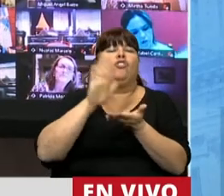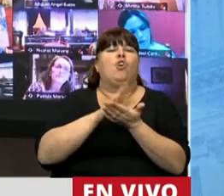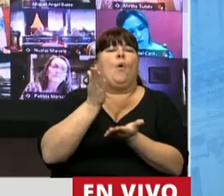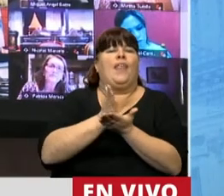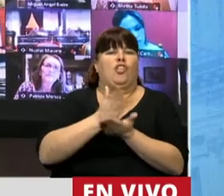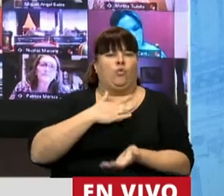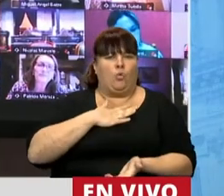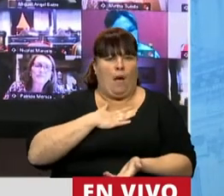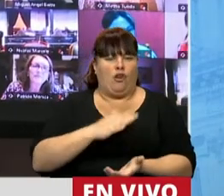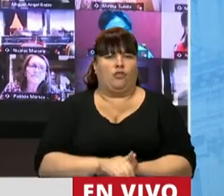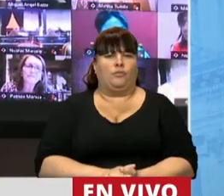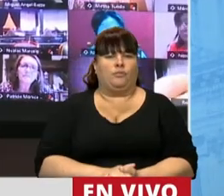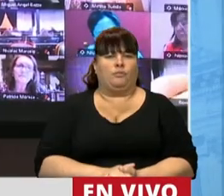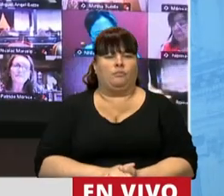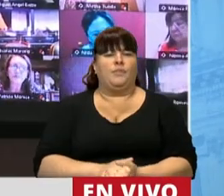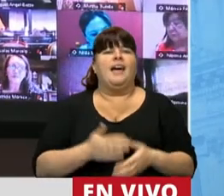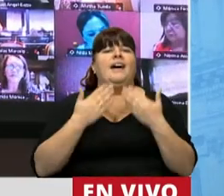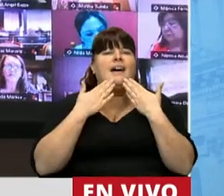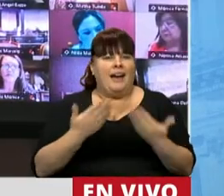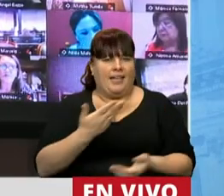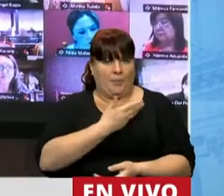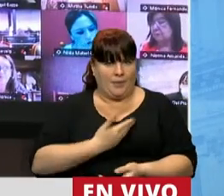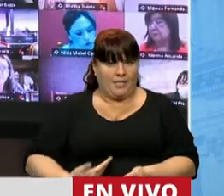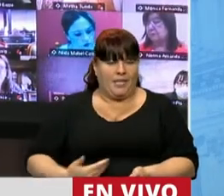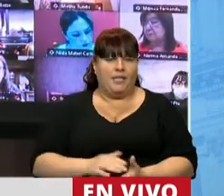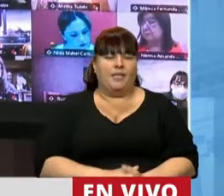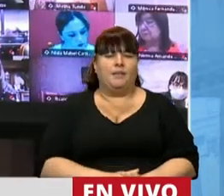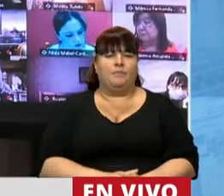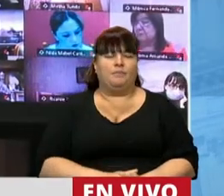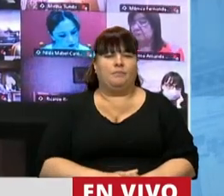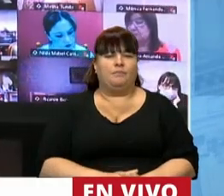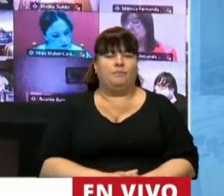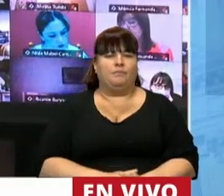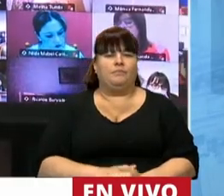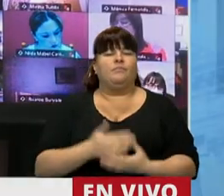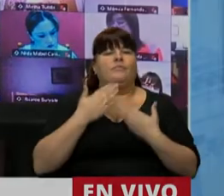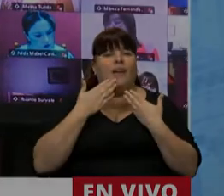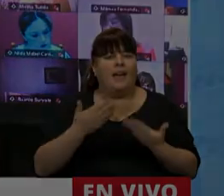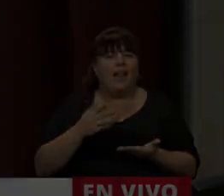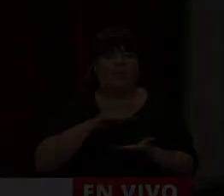subágenos. Gracias, señor Presidente. Gracias, diputado.